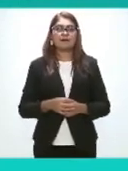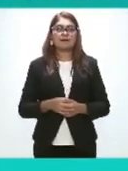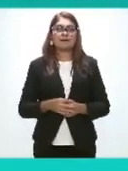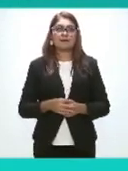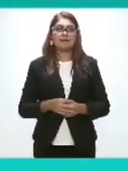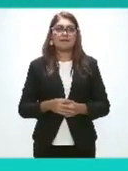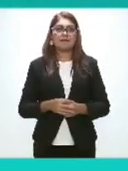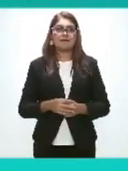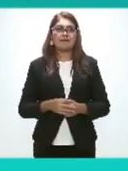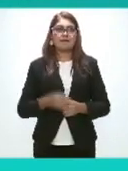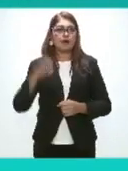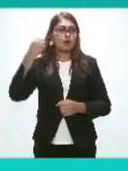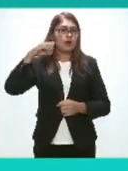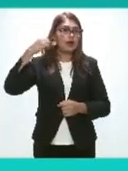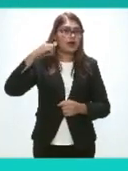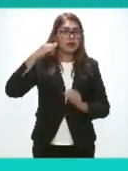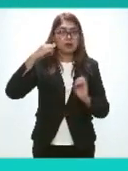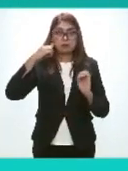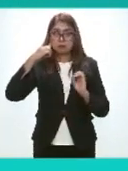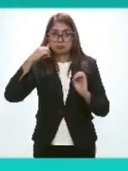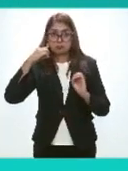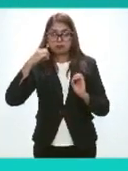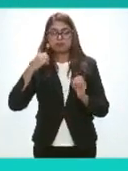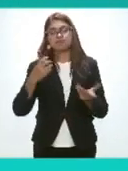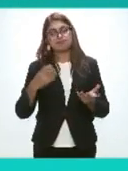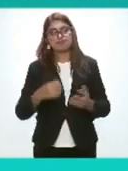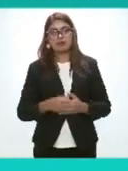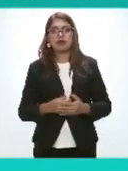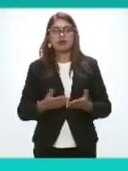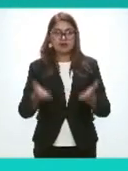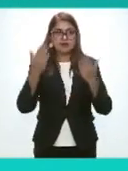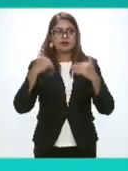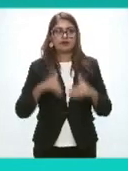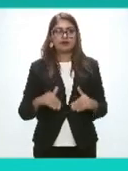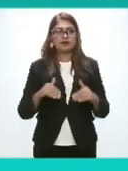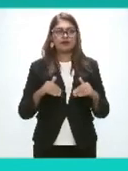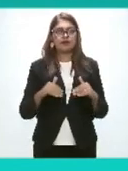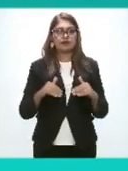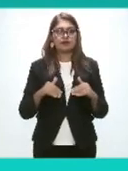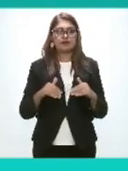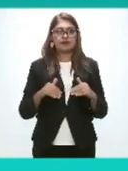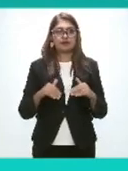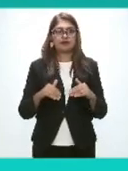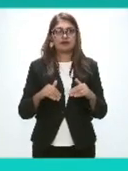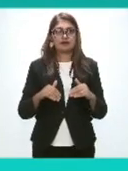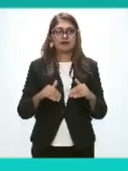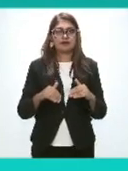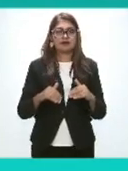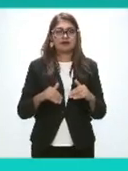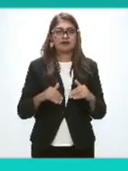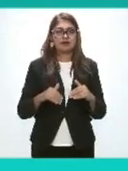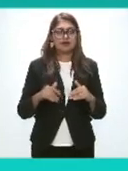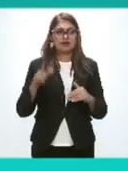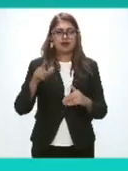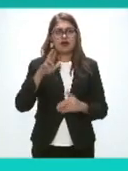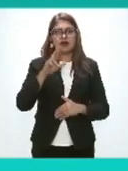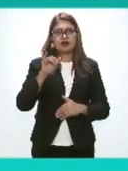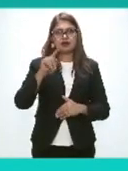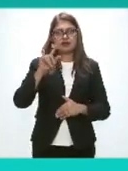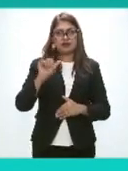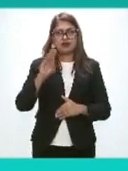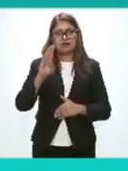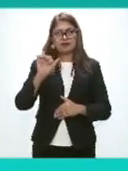De Oaxaca ¿No? Bueno Pasaríamos a Con la comisionada Rita Elena